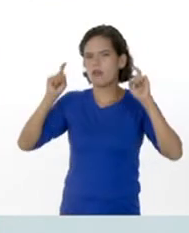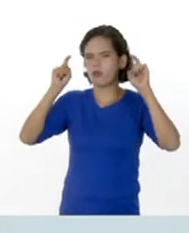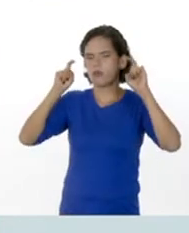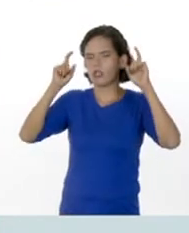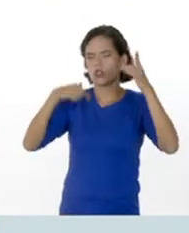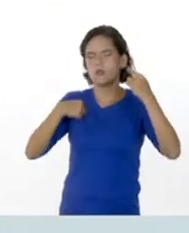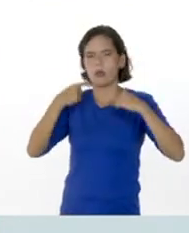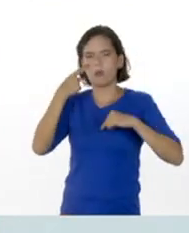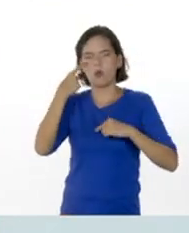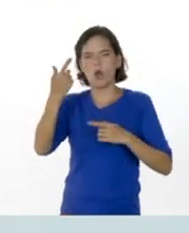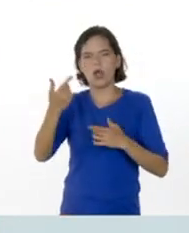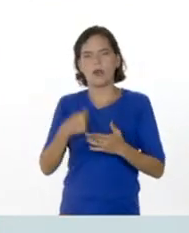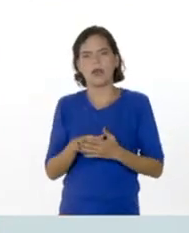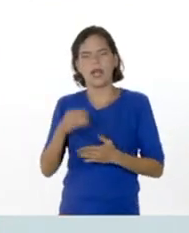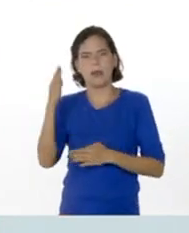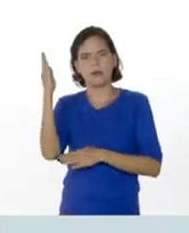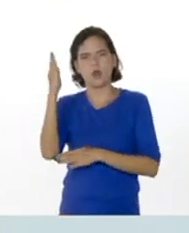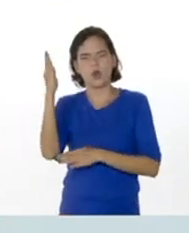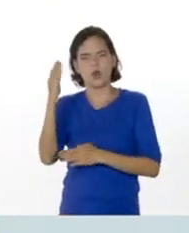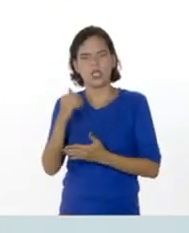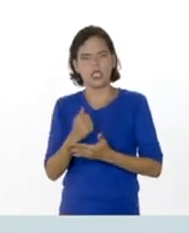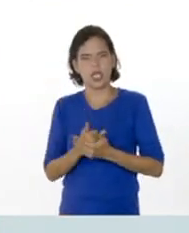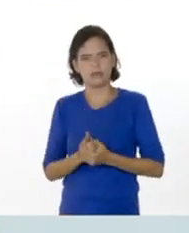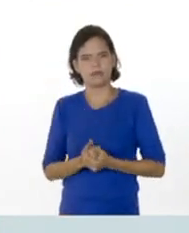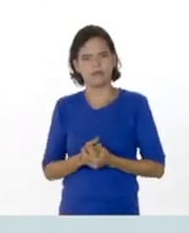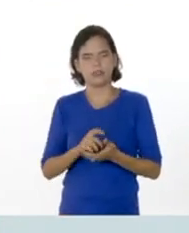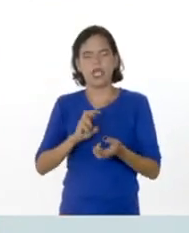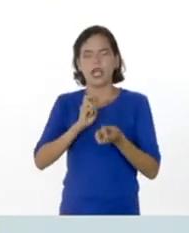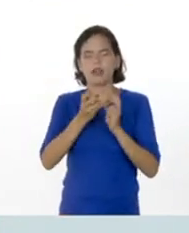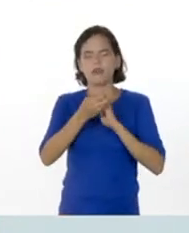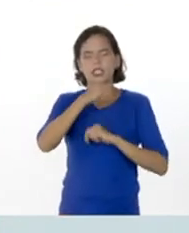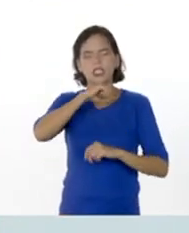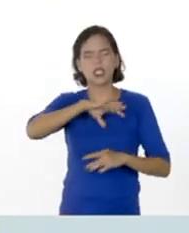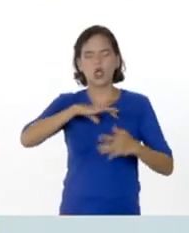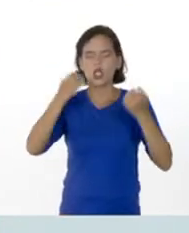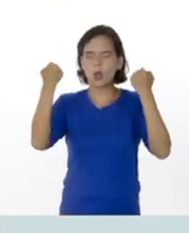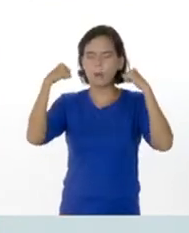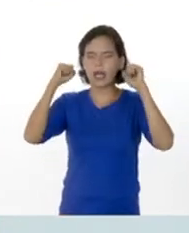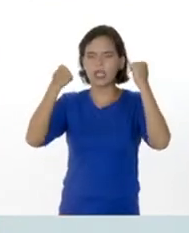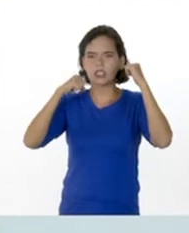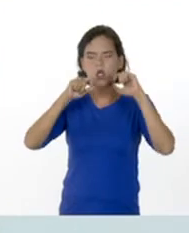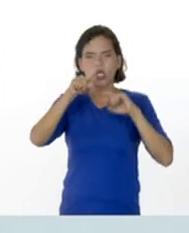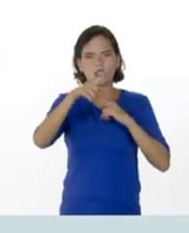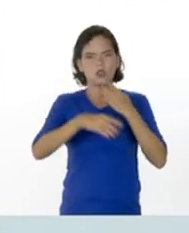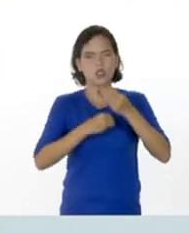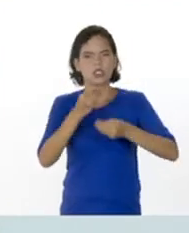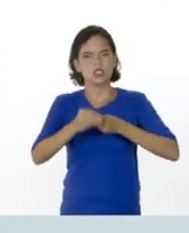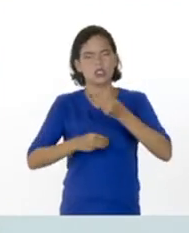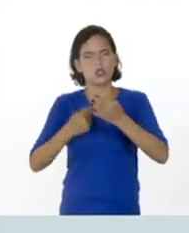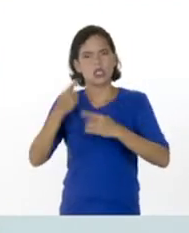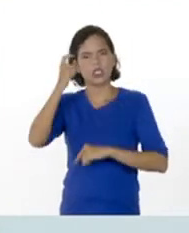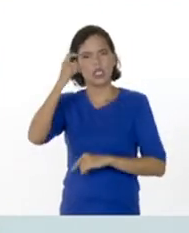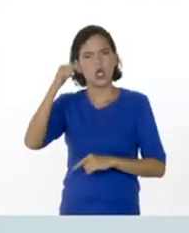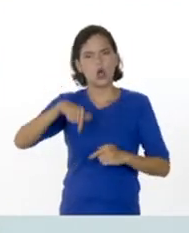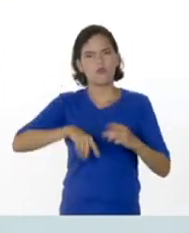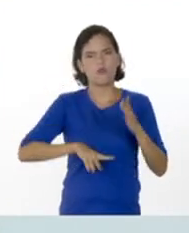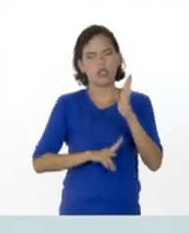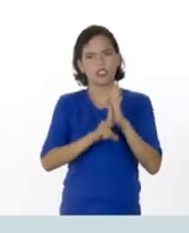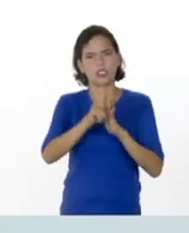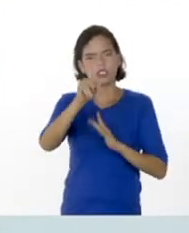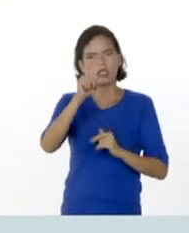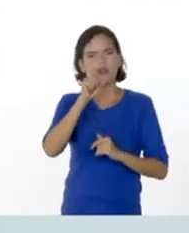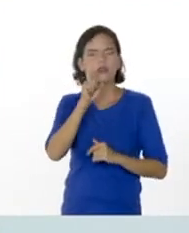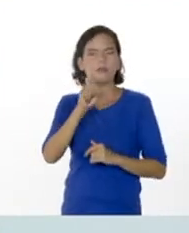caso del área de formación de biología. El referente teórico práctico que ellos abordaron el día de hoy fue el desarrollo fetal y